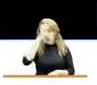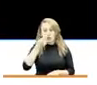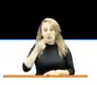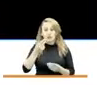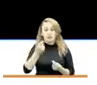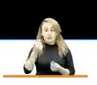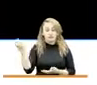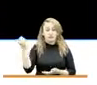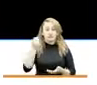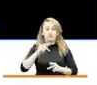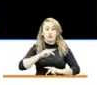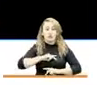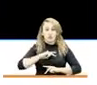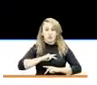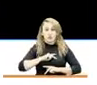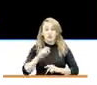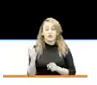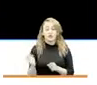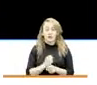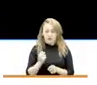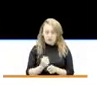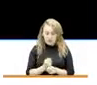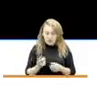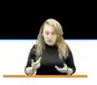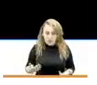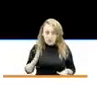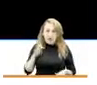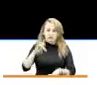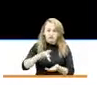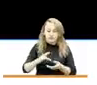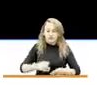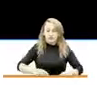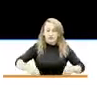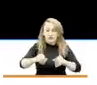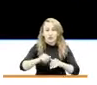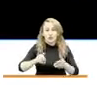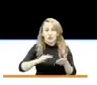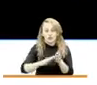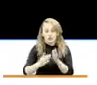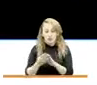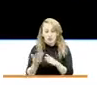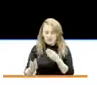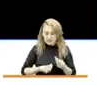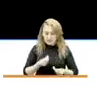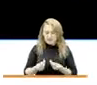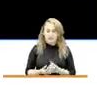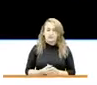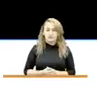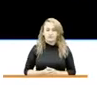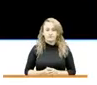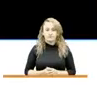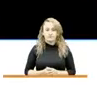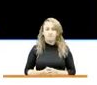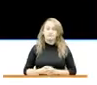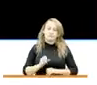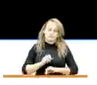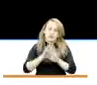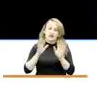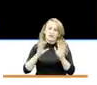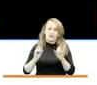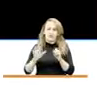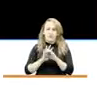Son trabajos que se hacen en terreno, en territorio, con las comunidades. Indudablemente con la pandemia